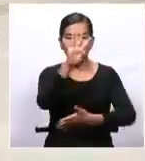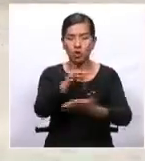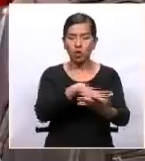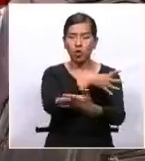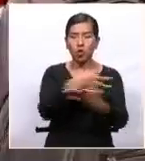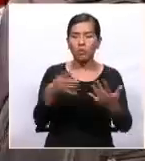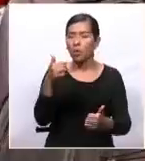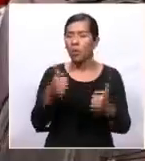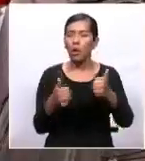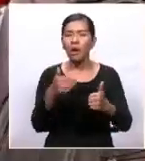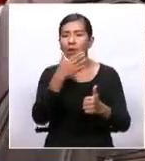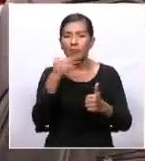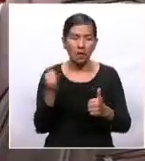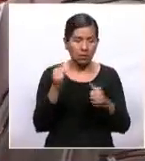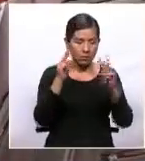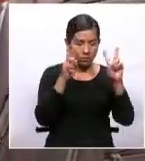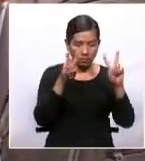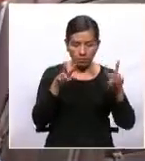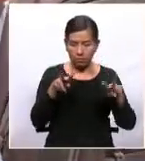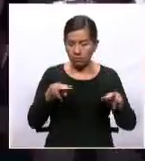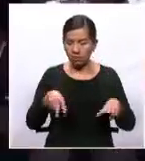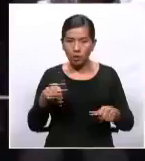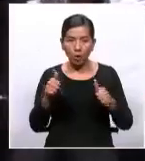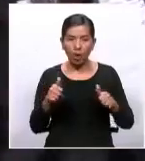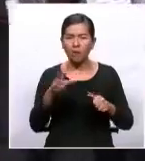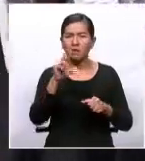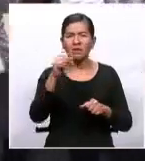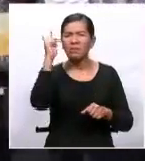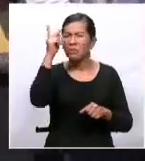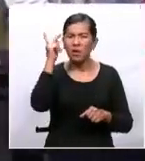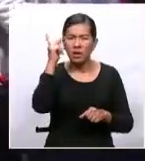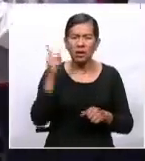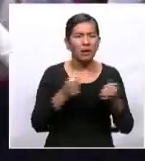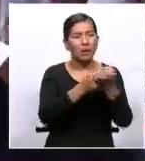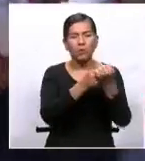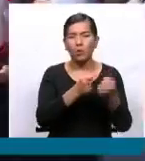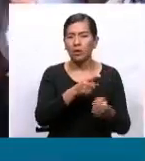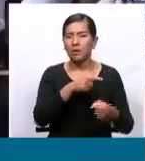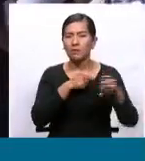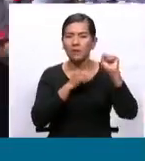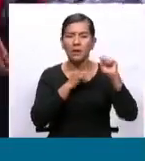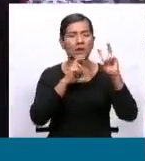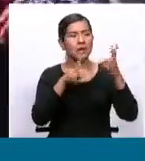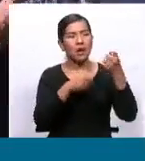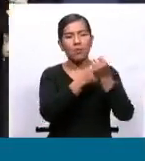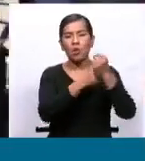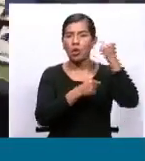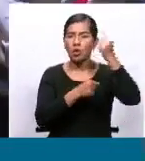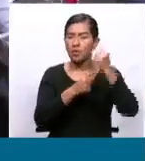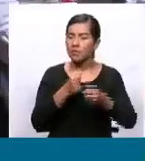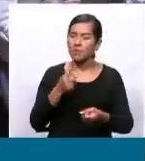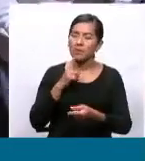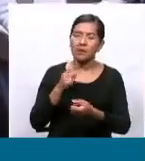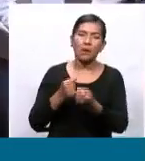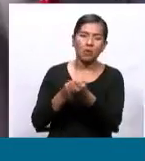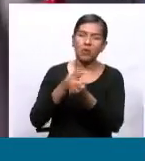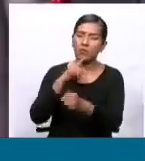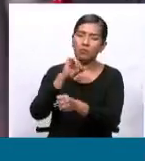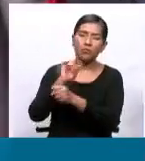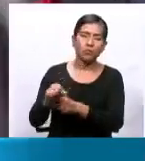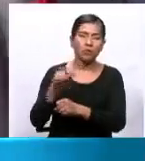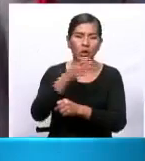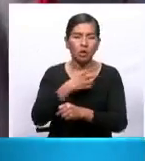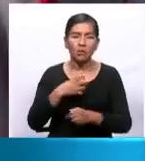más adecuado para llevar adelante el censo, sin ámbitos políticos, sin que estén edificando algunos